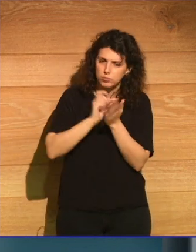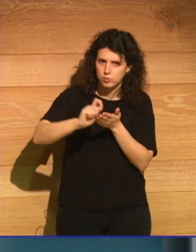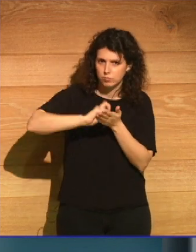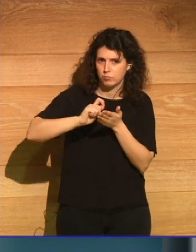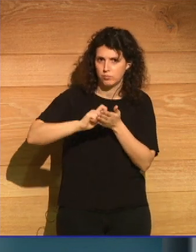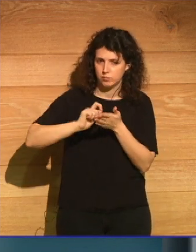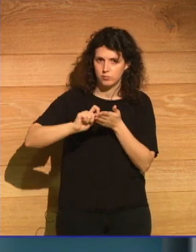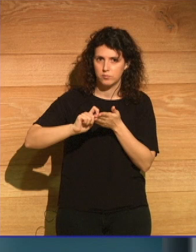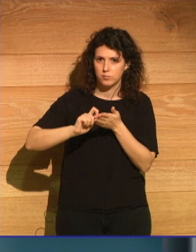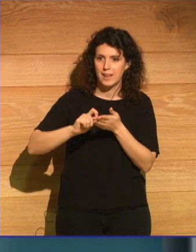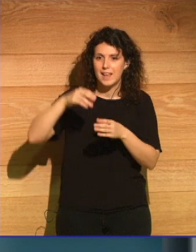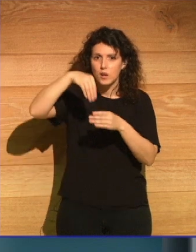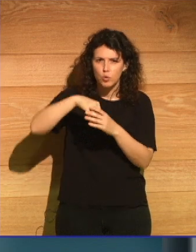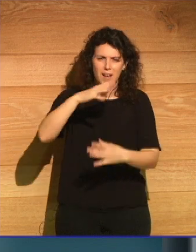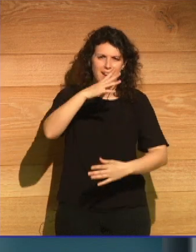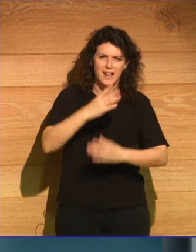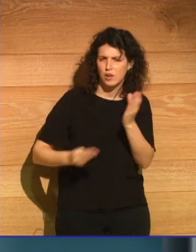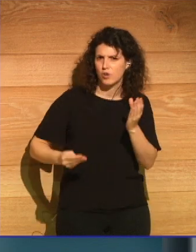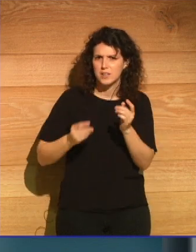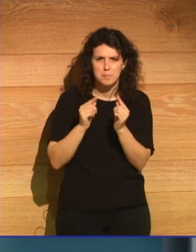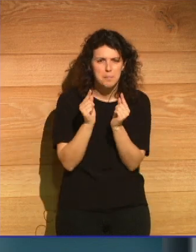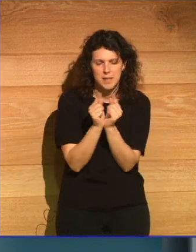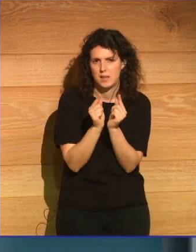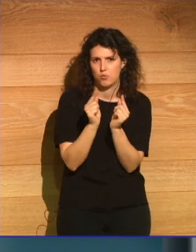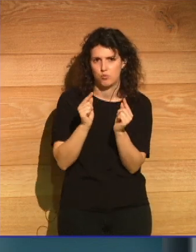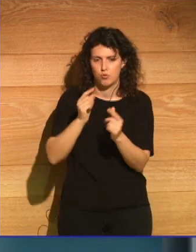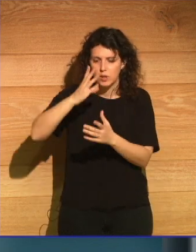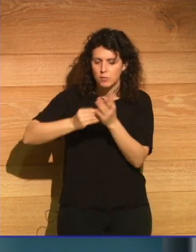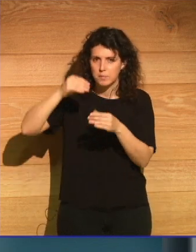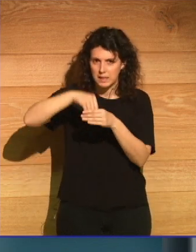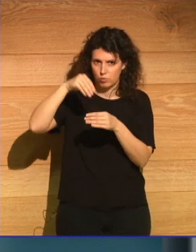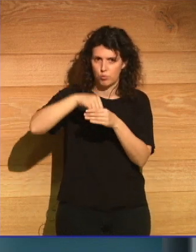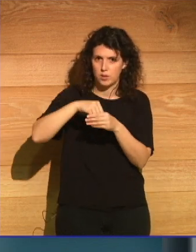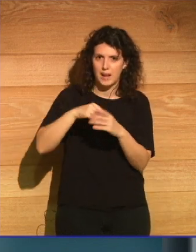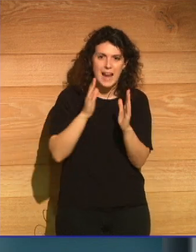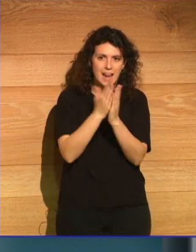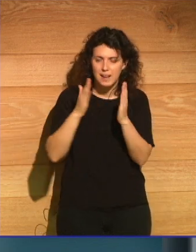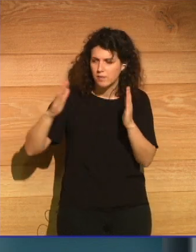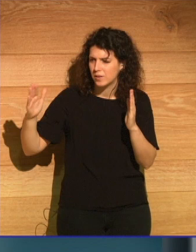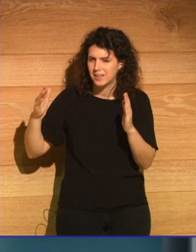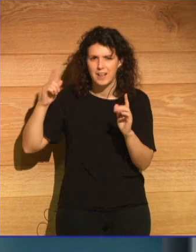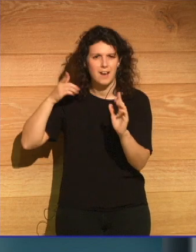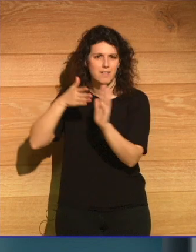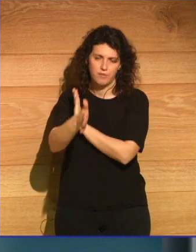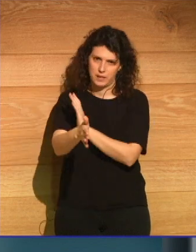con los errores más pequeños. Una librería, una biblioteca infinita